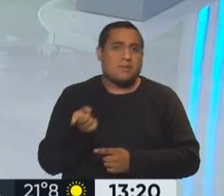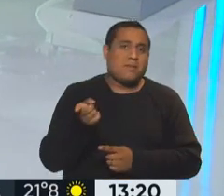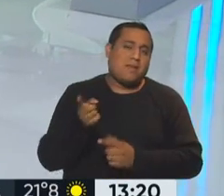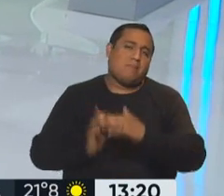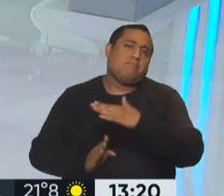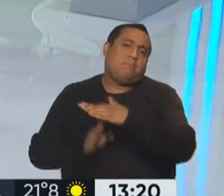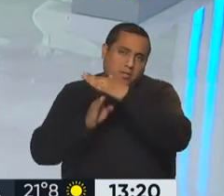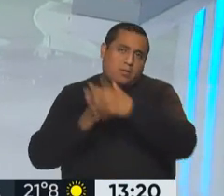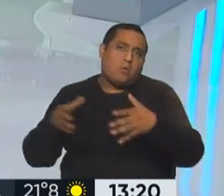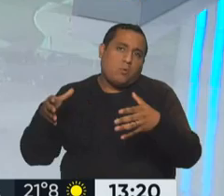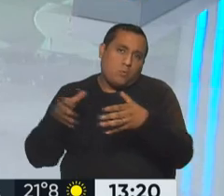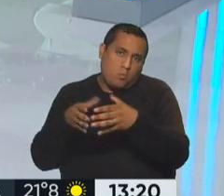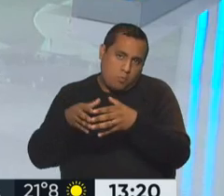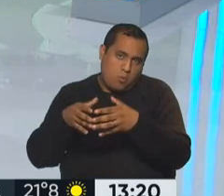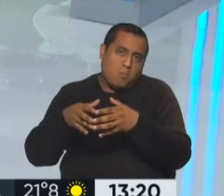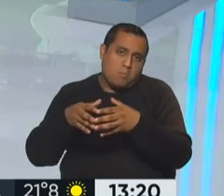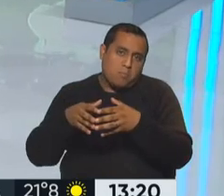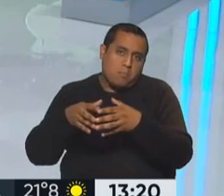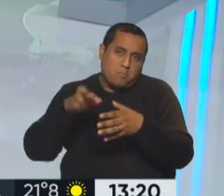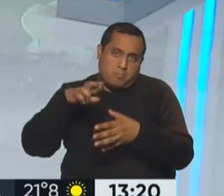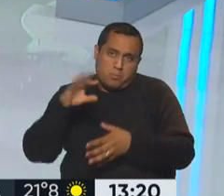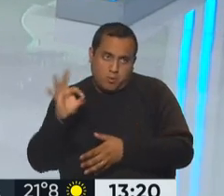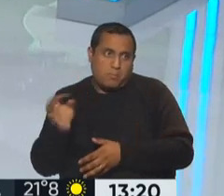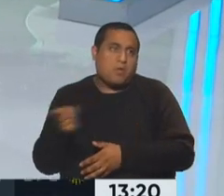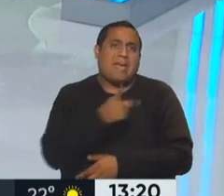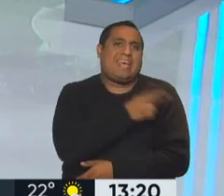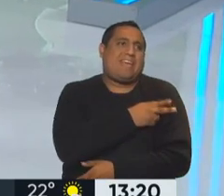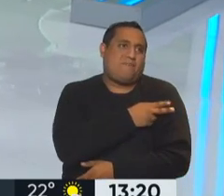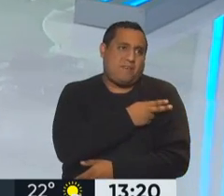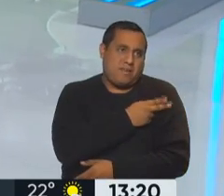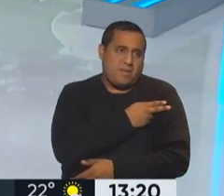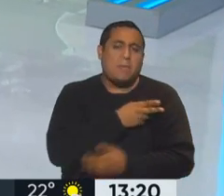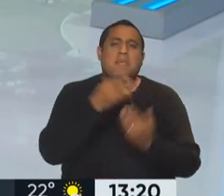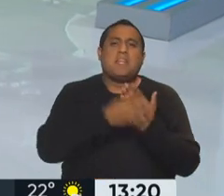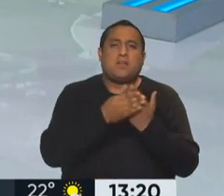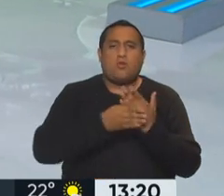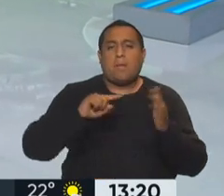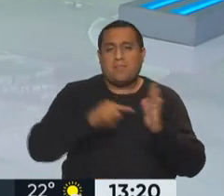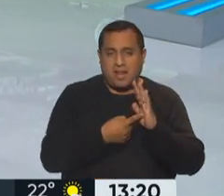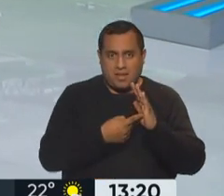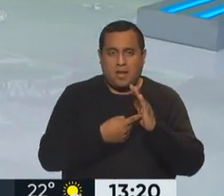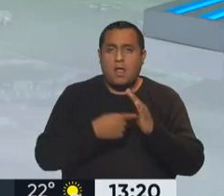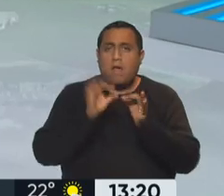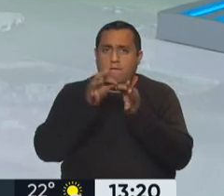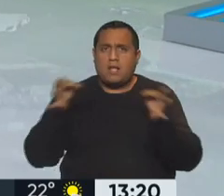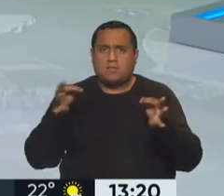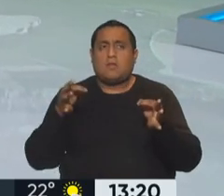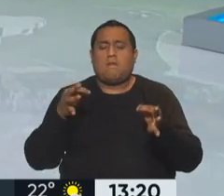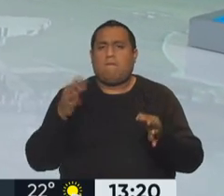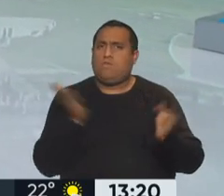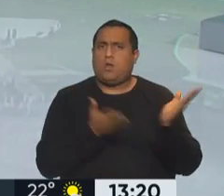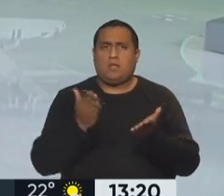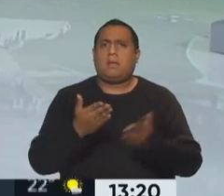la líder de Cambiemos, y el jefe de gabinete del gobierno de la Ciudad de Buenos Aires. Exactamente, una frase violenta por parte de la